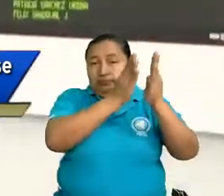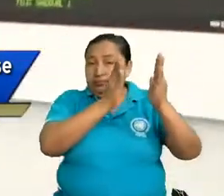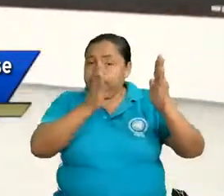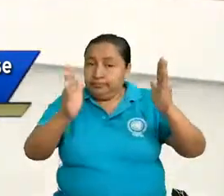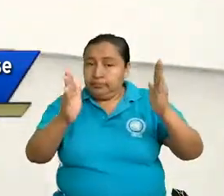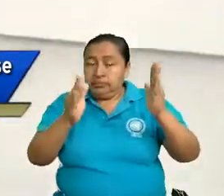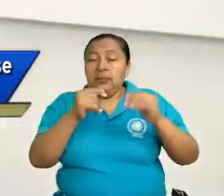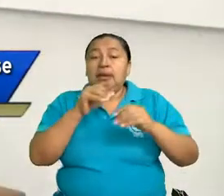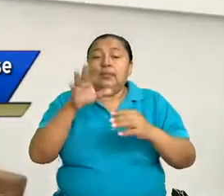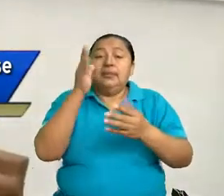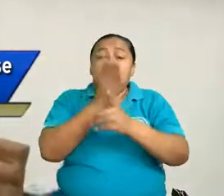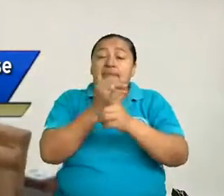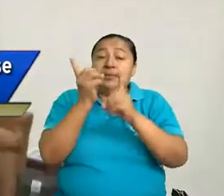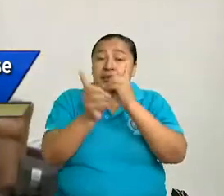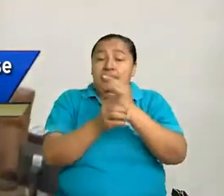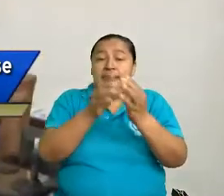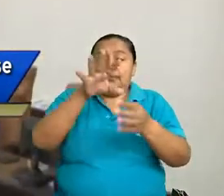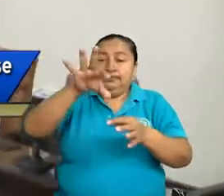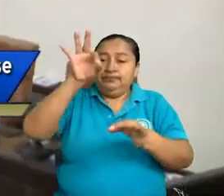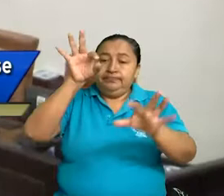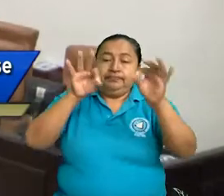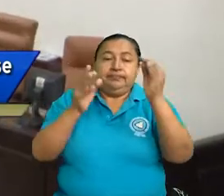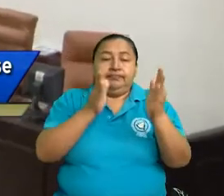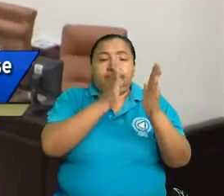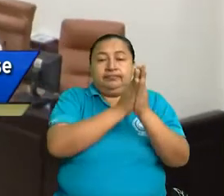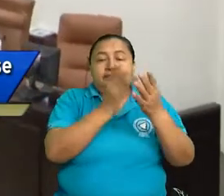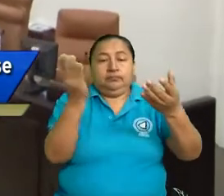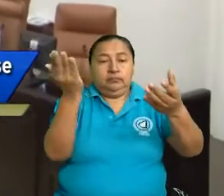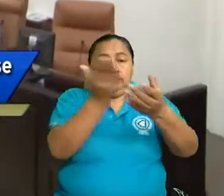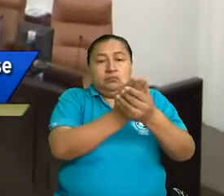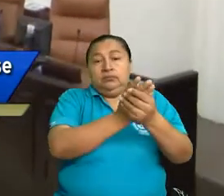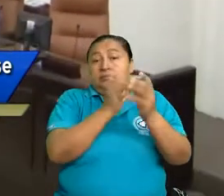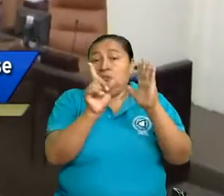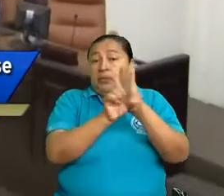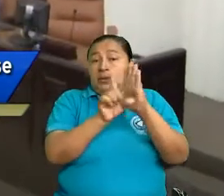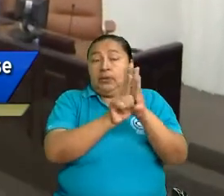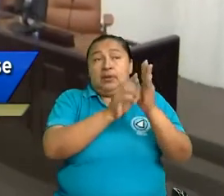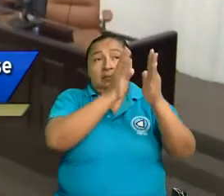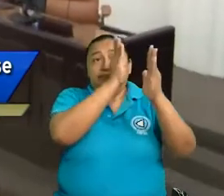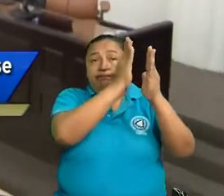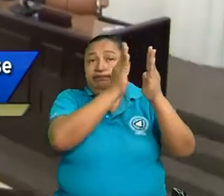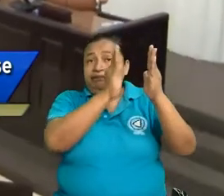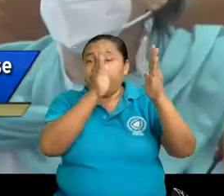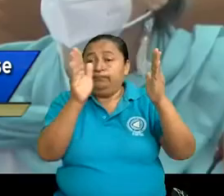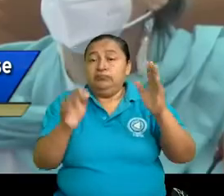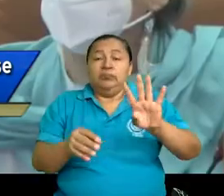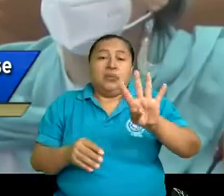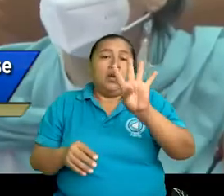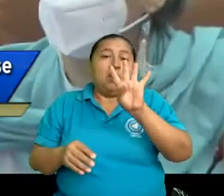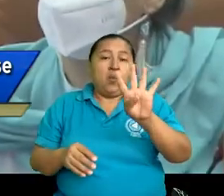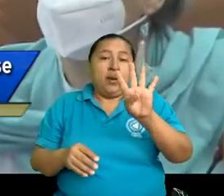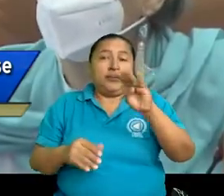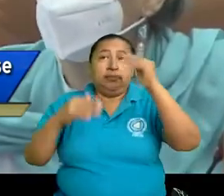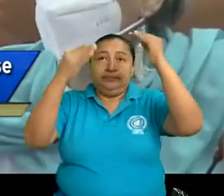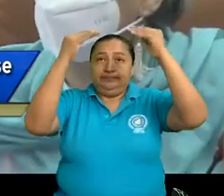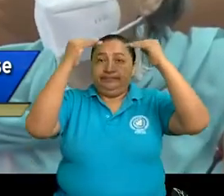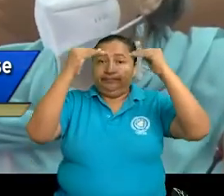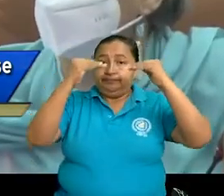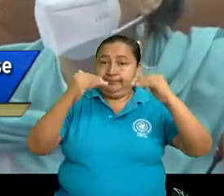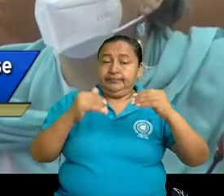este proceso de compilación en cuatro categorías. Ok.